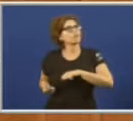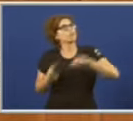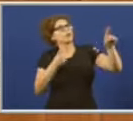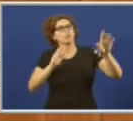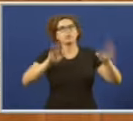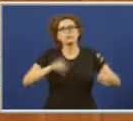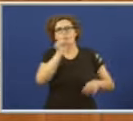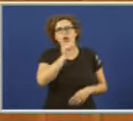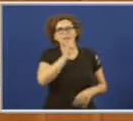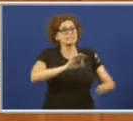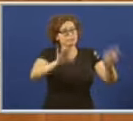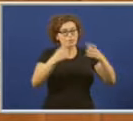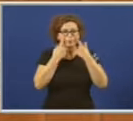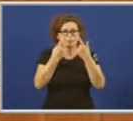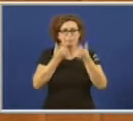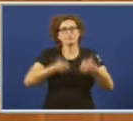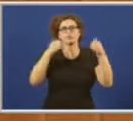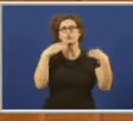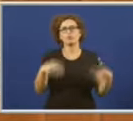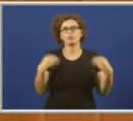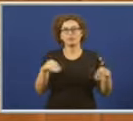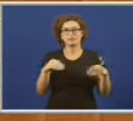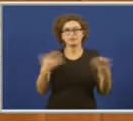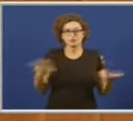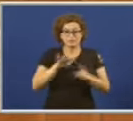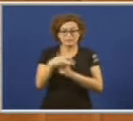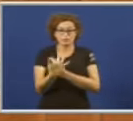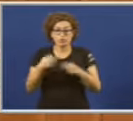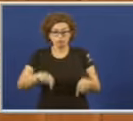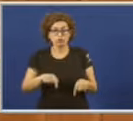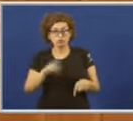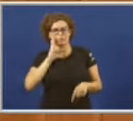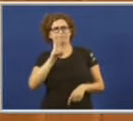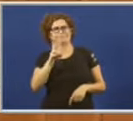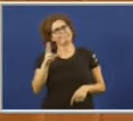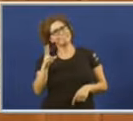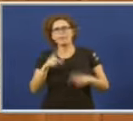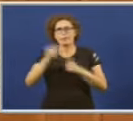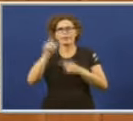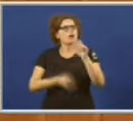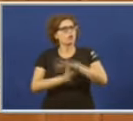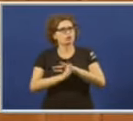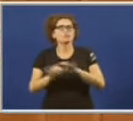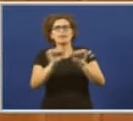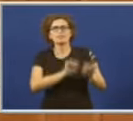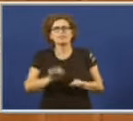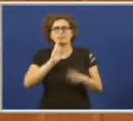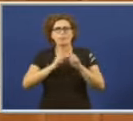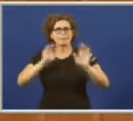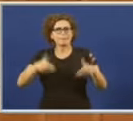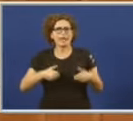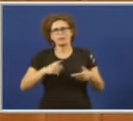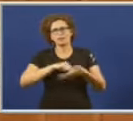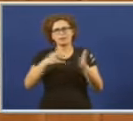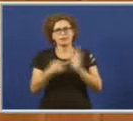anos, nomeadamente a mocidade. Fronte a esta realidade, desde o BNG continuamos a defender o plan Retorna, non